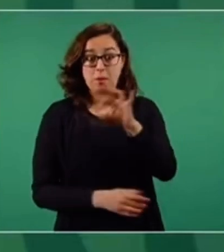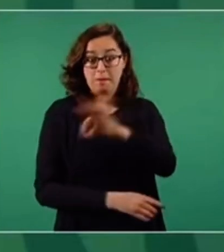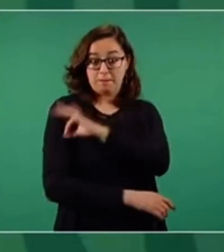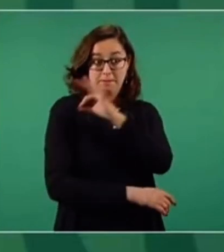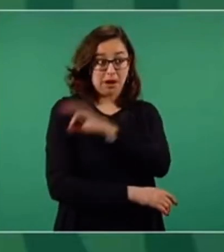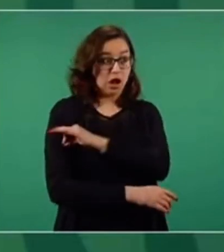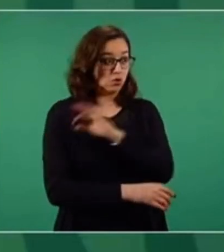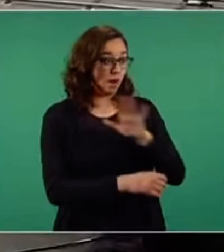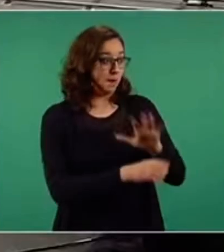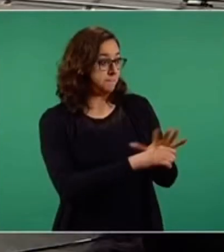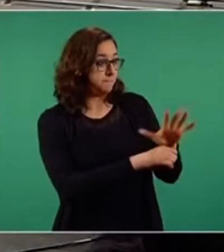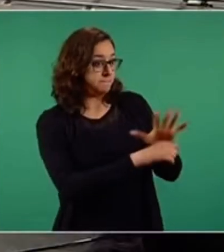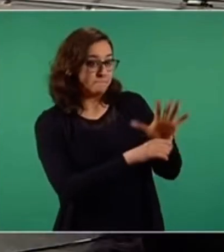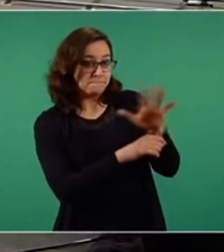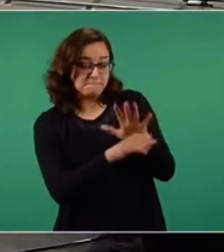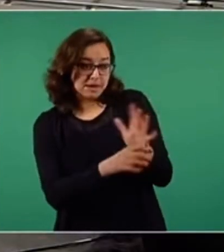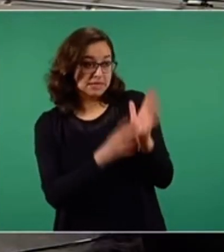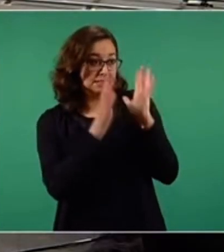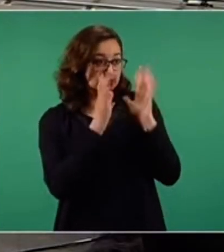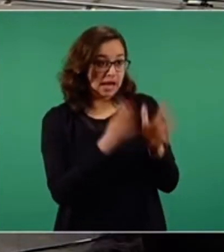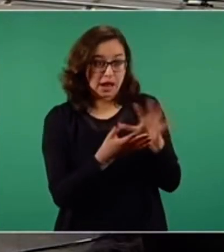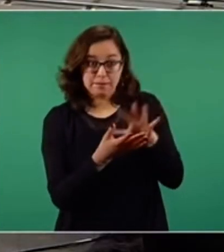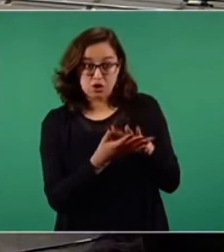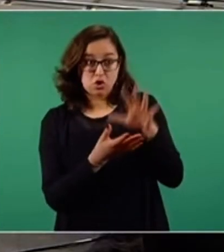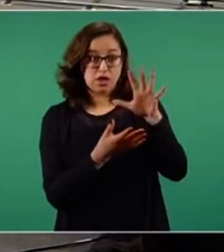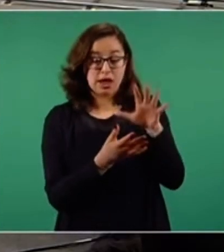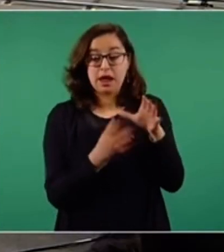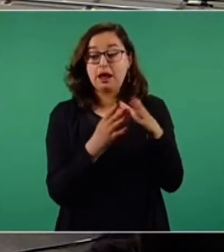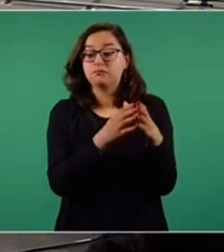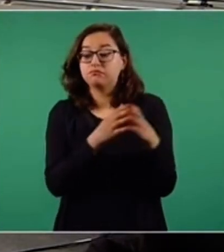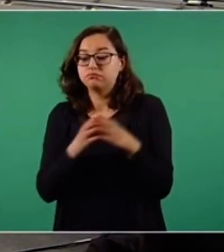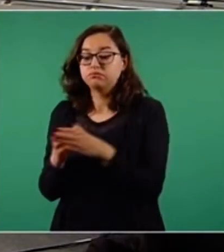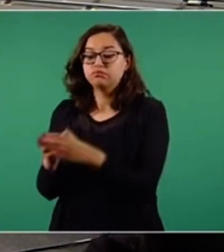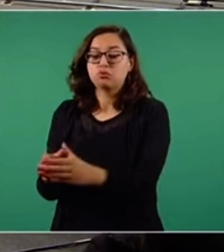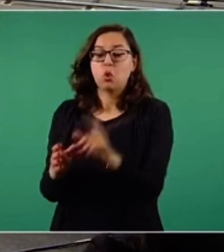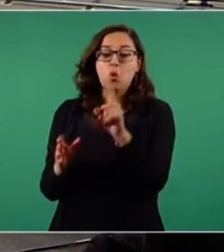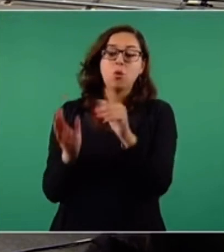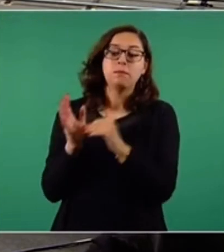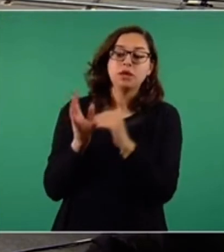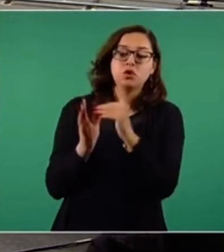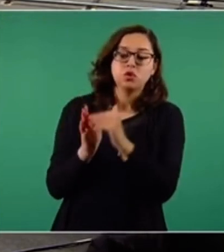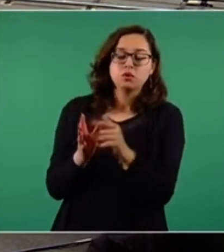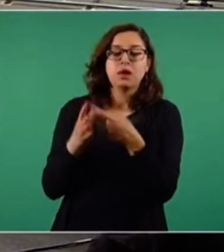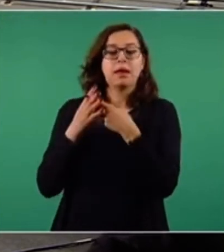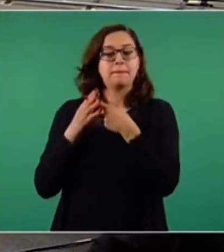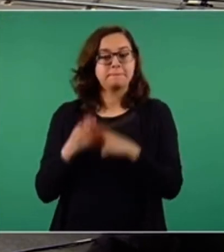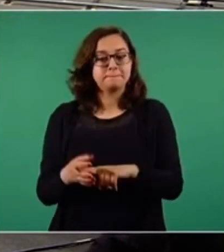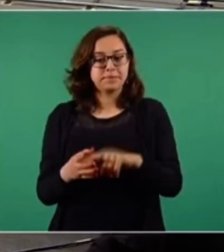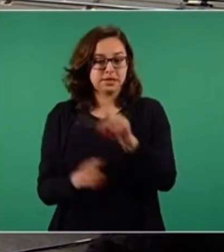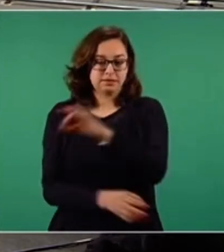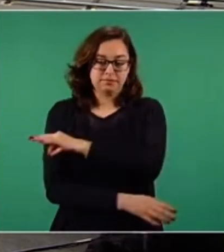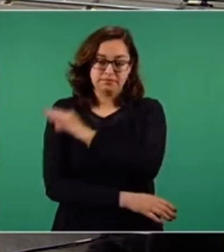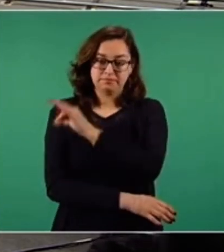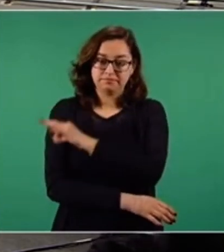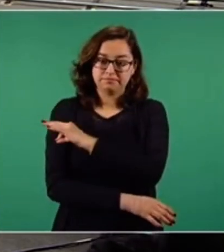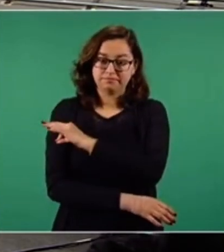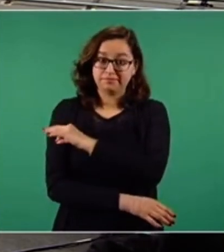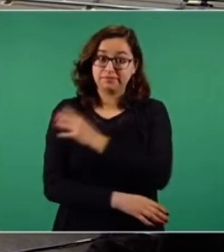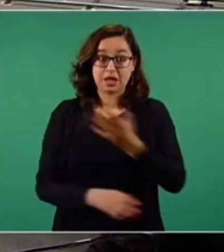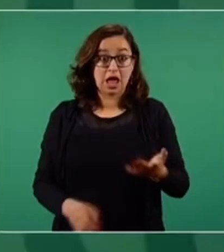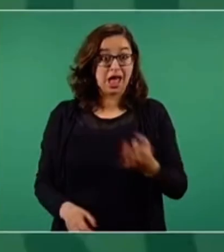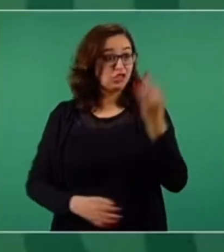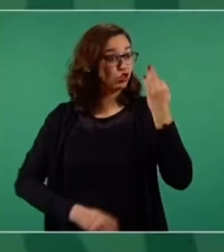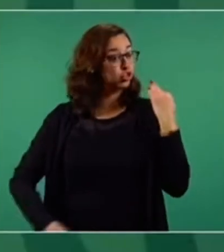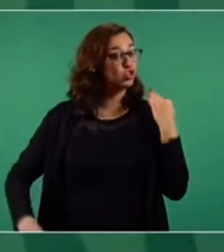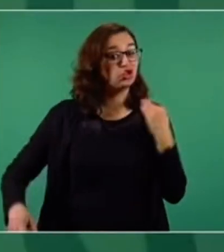esta vacunación para ese subgrupo específico. Pero dejo en claro, muy distinto a la idea de vacunar en forma